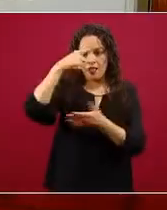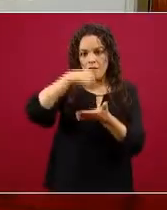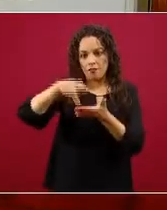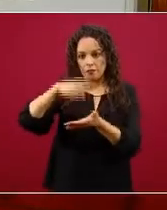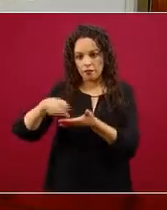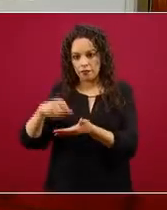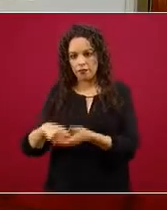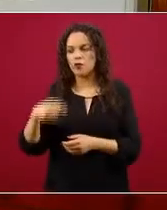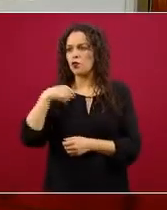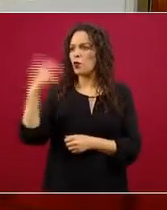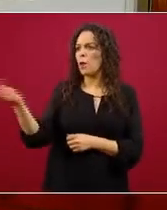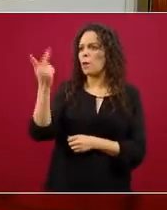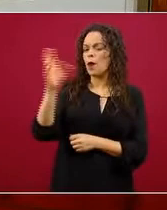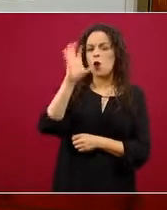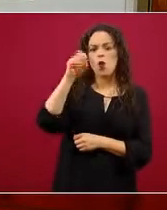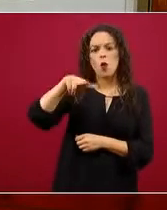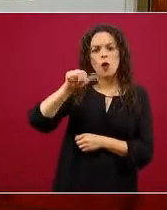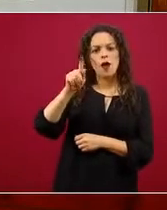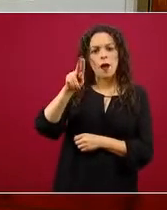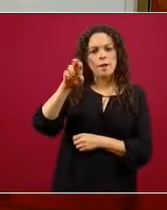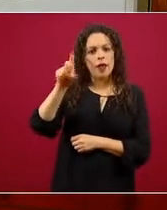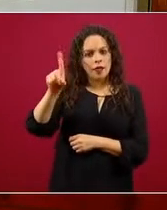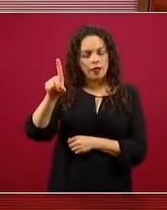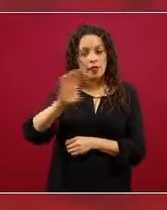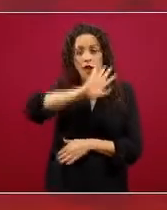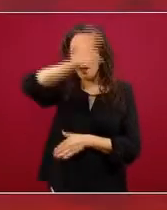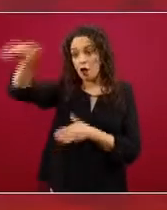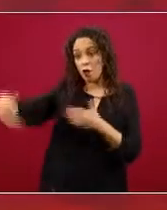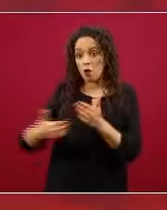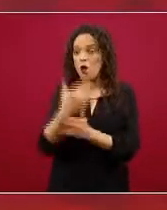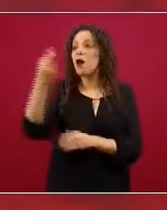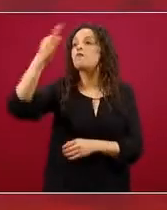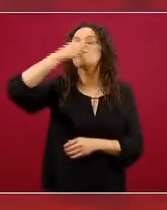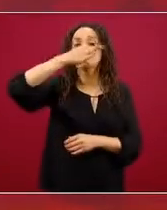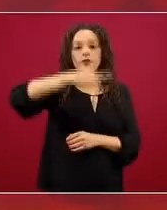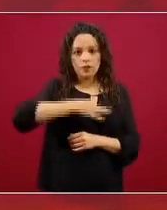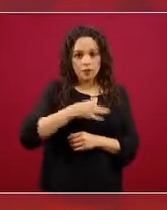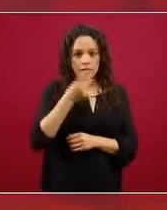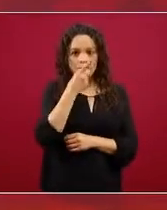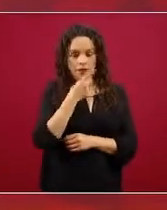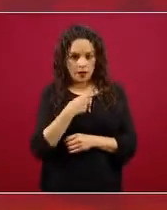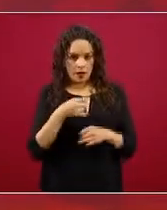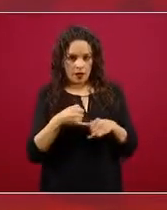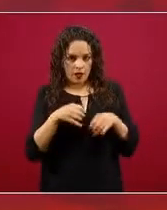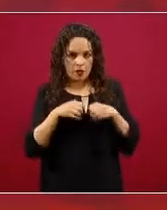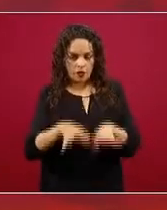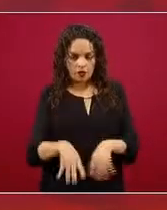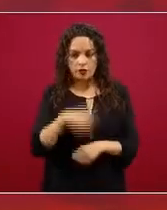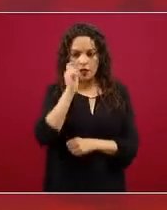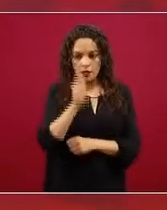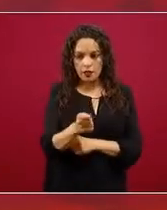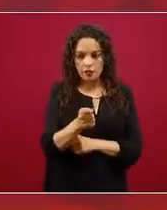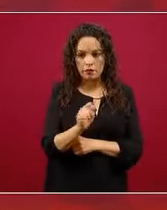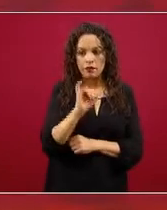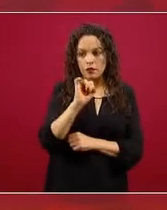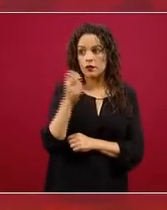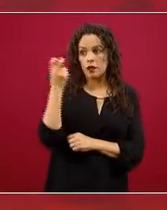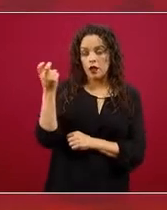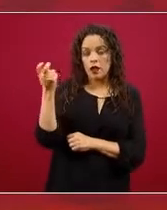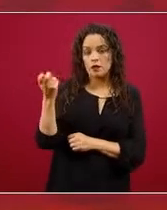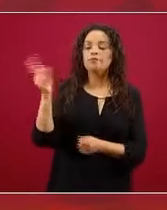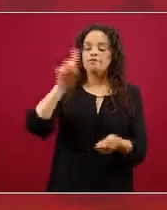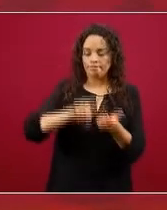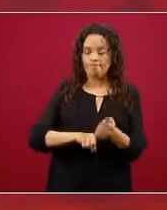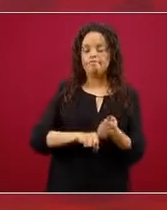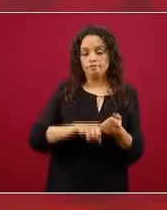la Discriminación con APRED y al día siguiente nos comunicó que la práctica efectivamente es una práctica